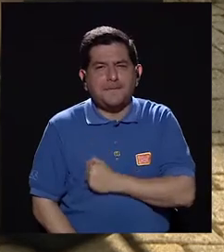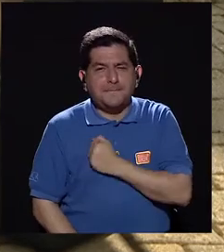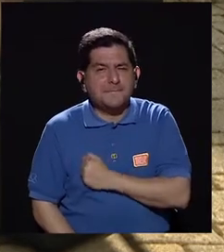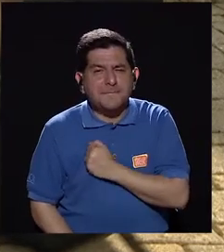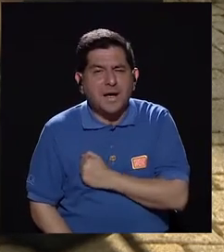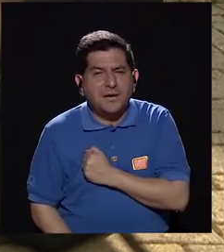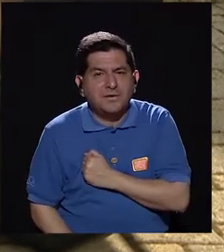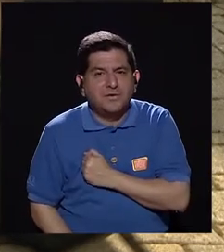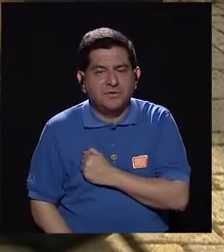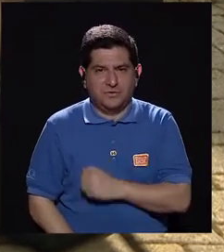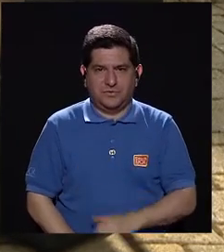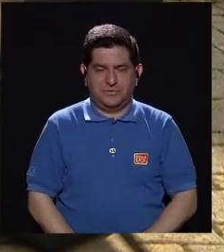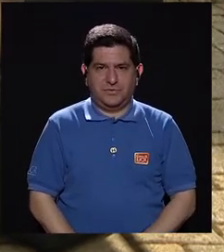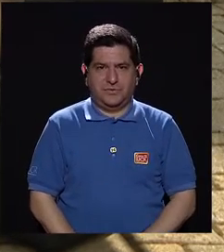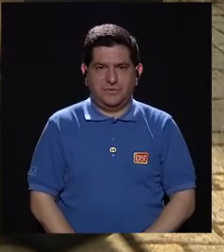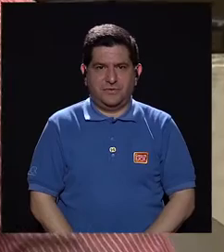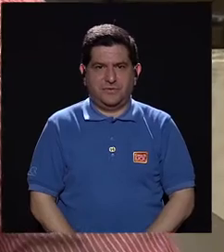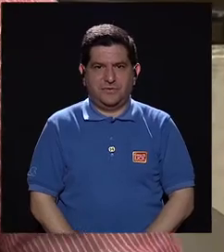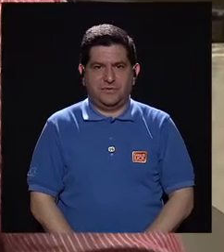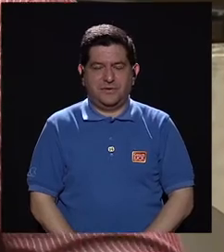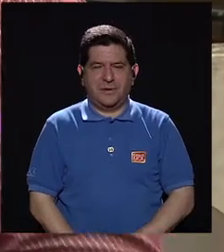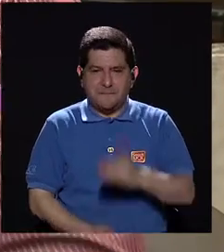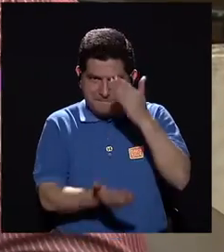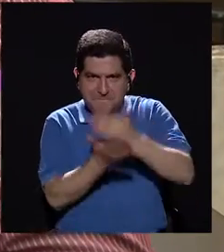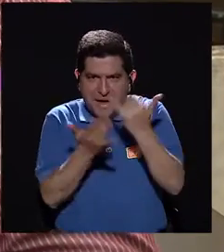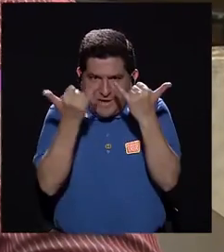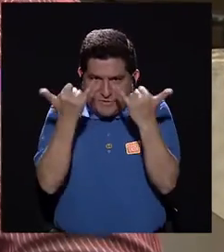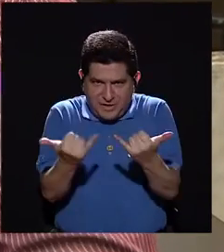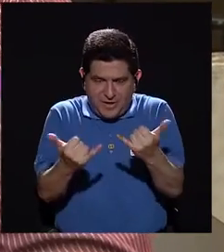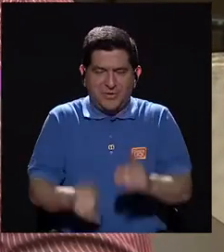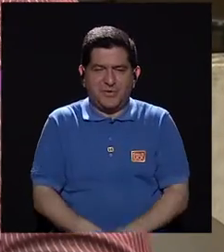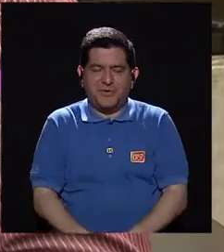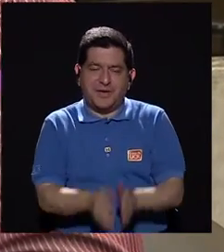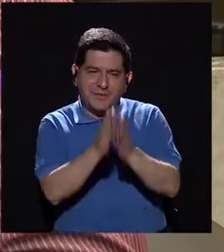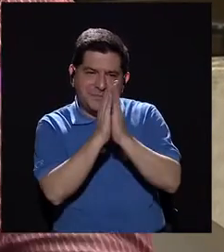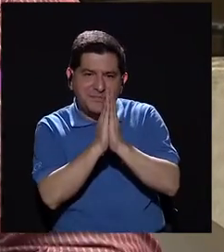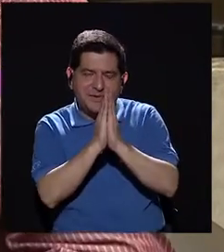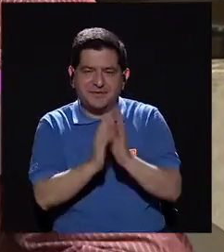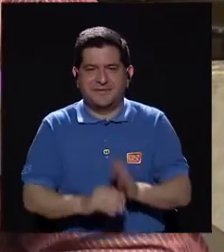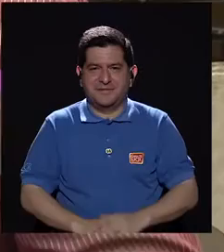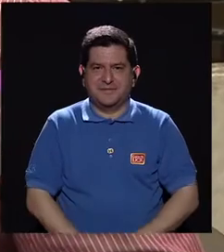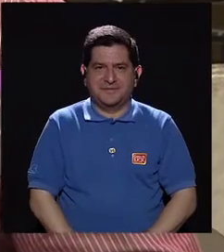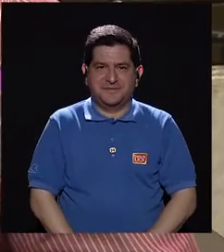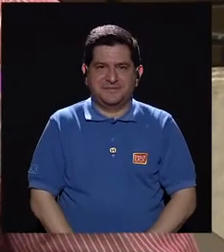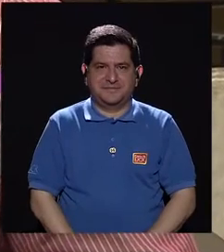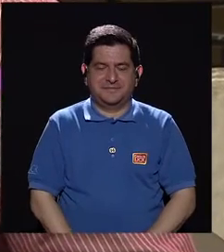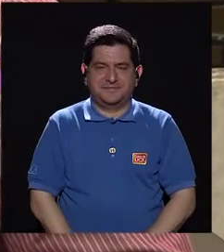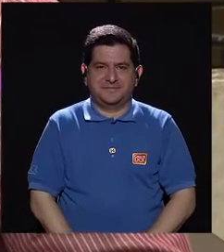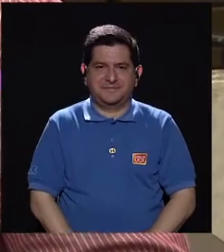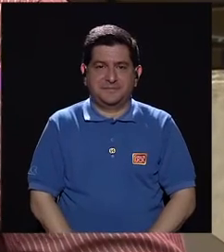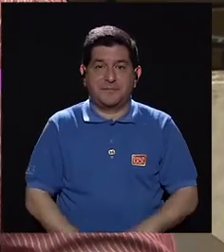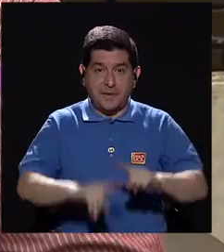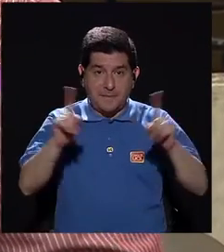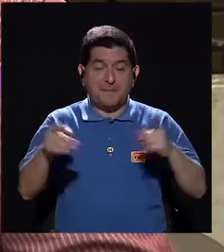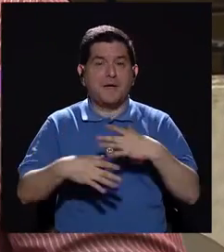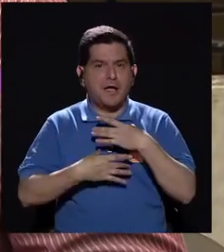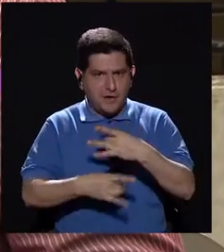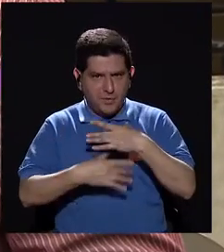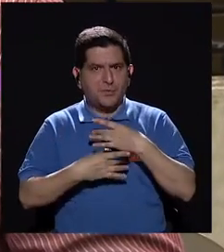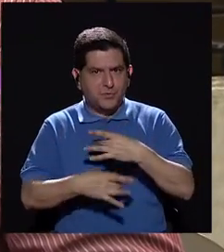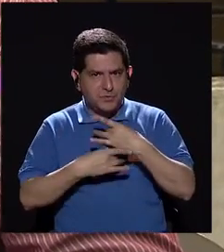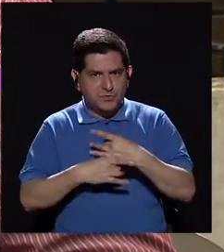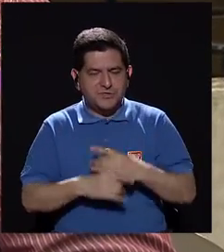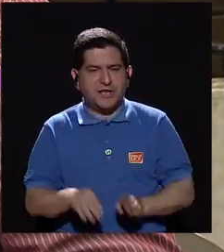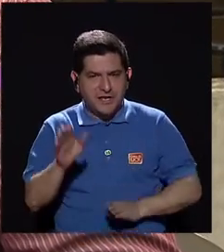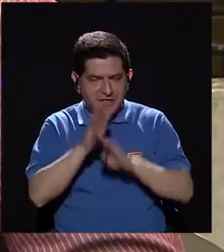la risa. Paul, vamos a hacer aquí una pausa porque me están pidiendo hacer el corte, pero sí nos